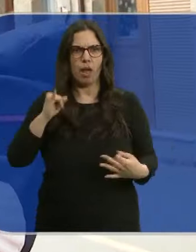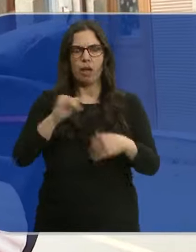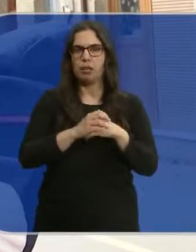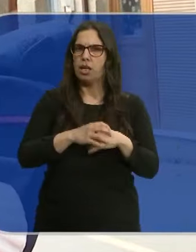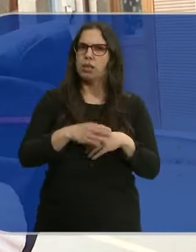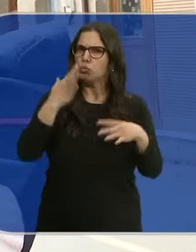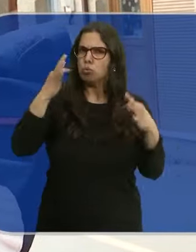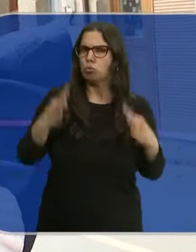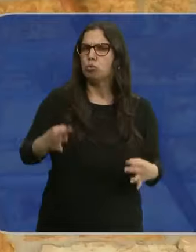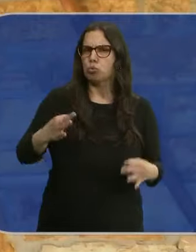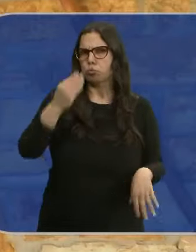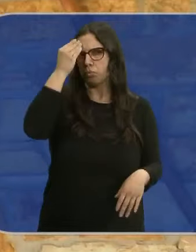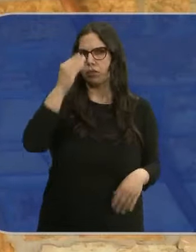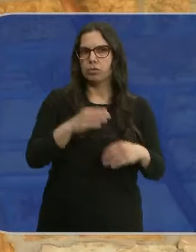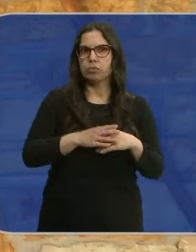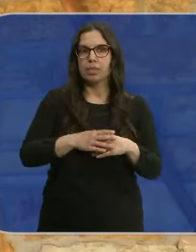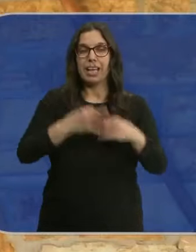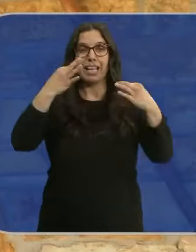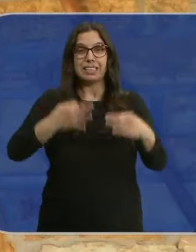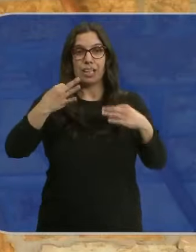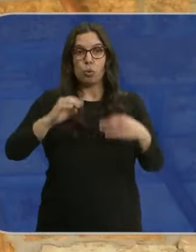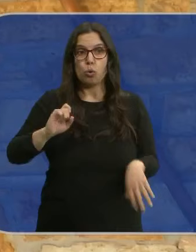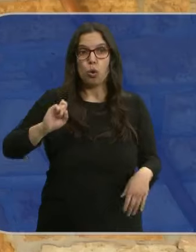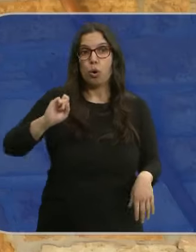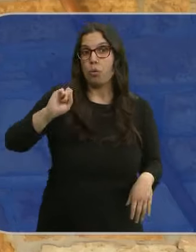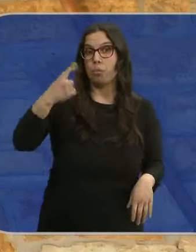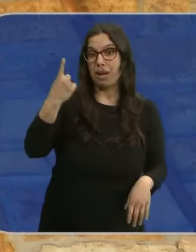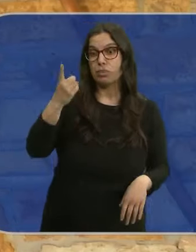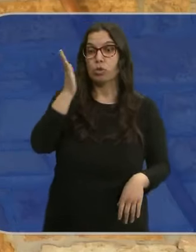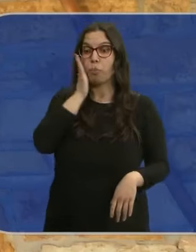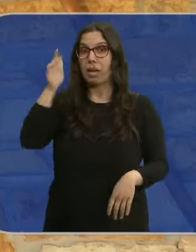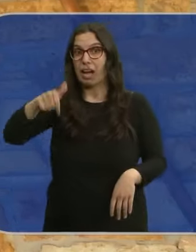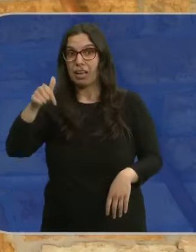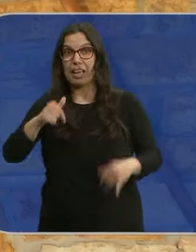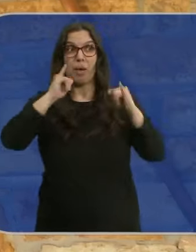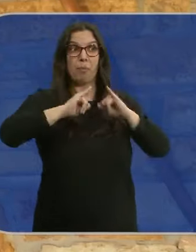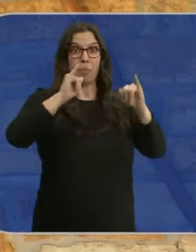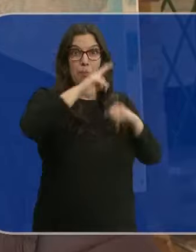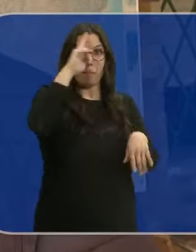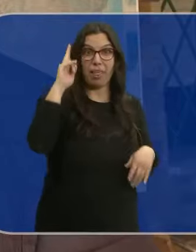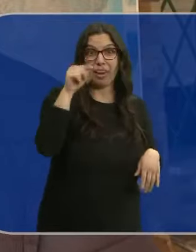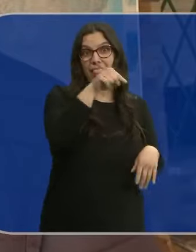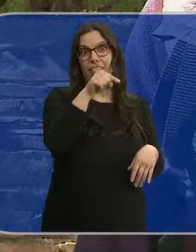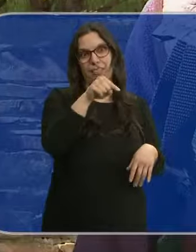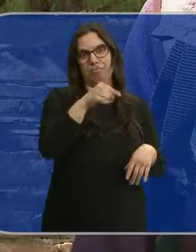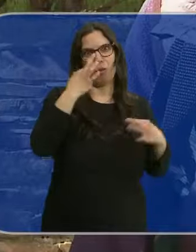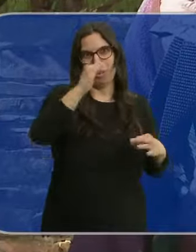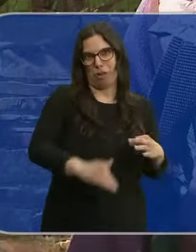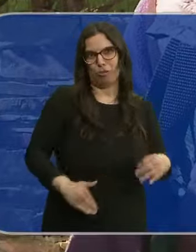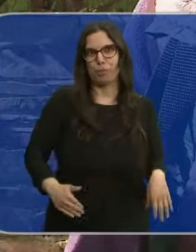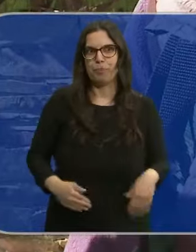Es muy seguro, yo creo. Es más seguro dormir en la cruz de ferro a las 3 de la mañana que pasear por Madrid a las 3 de la tarde. Seguro.